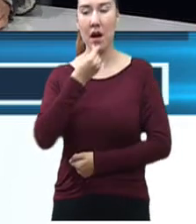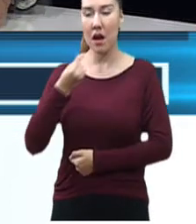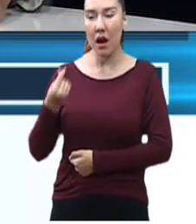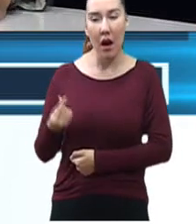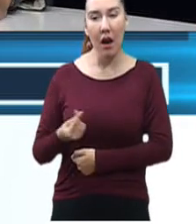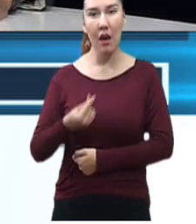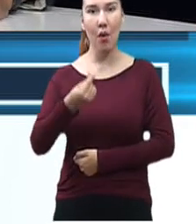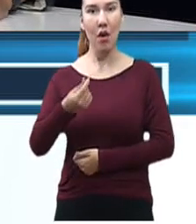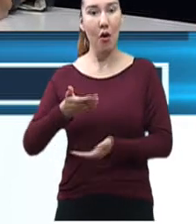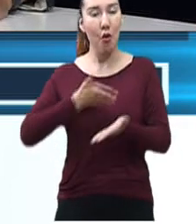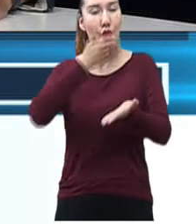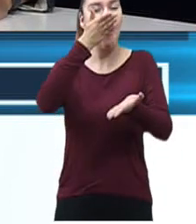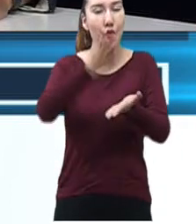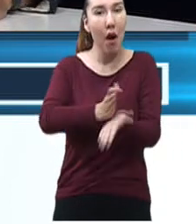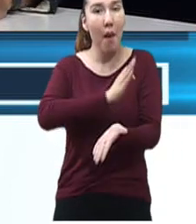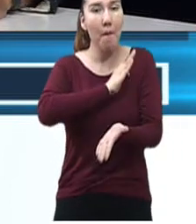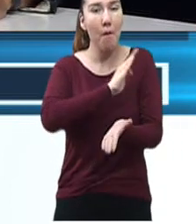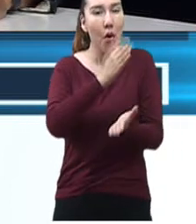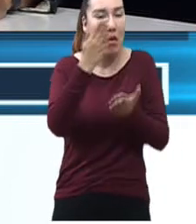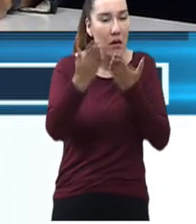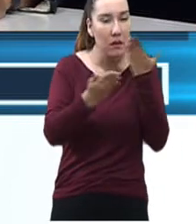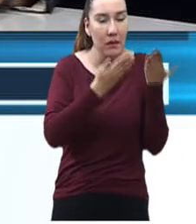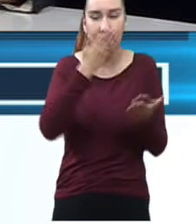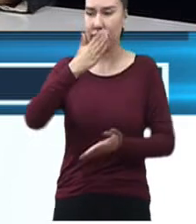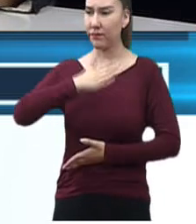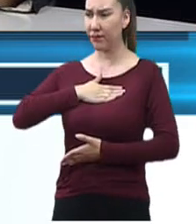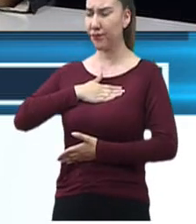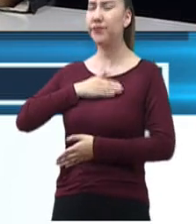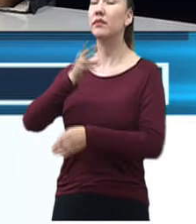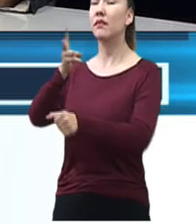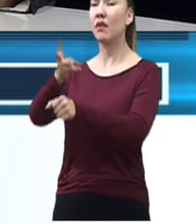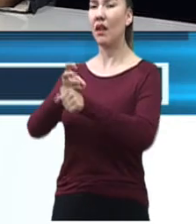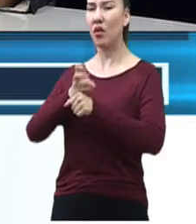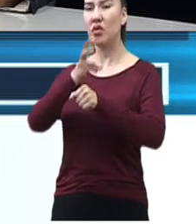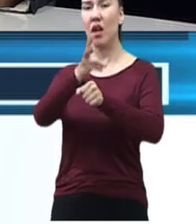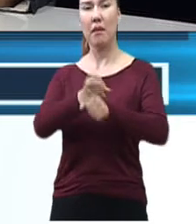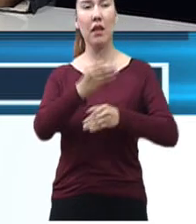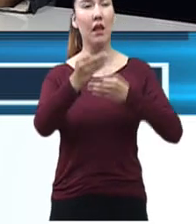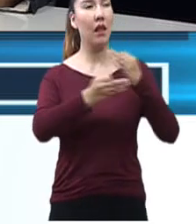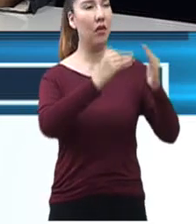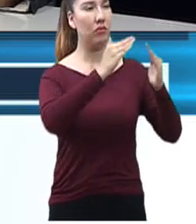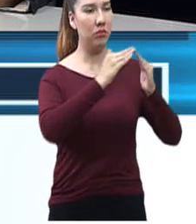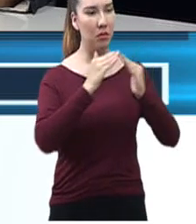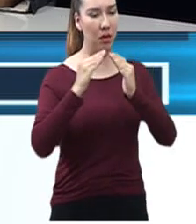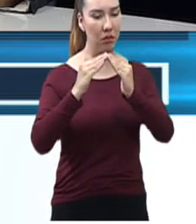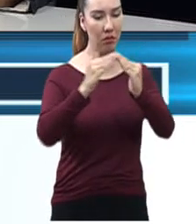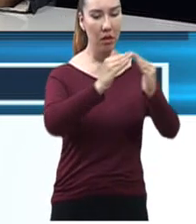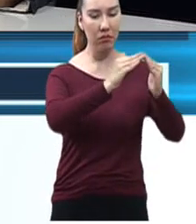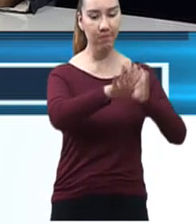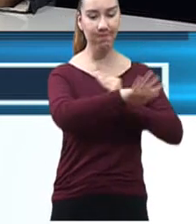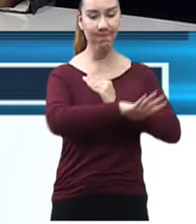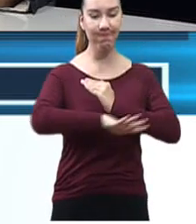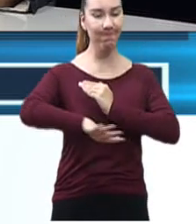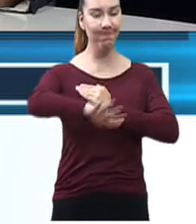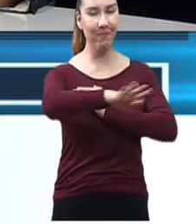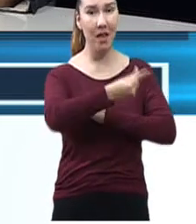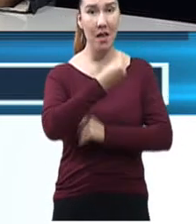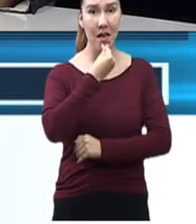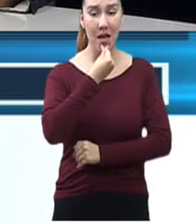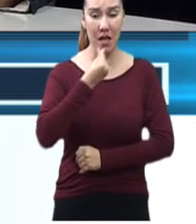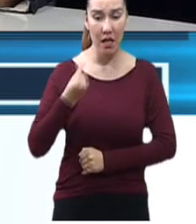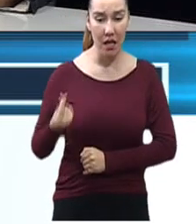o los invitaría a que fueran a todas aquellas colonias y comunidades en donde los niños no tienen